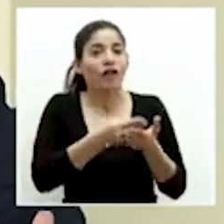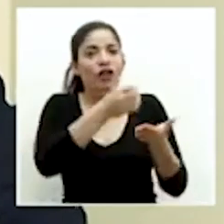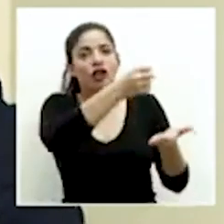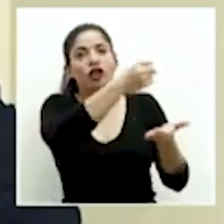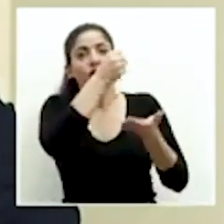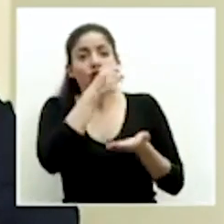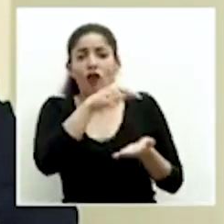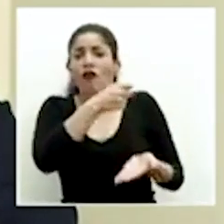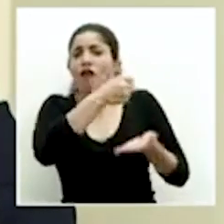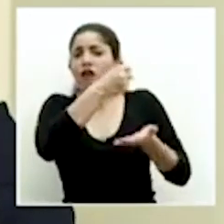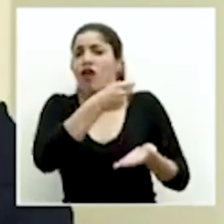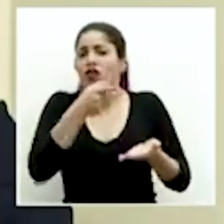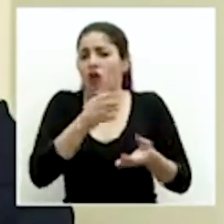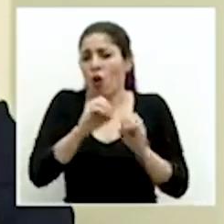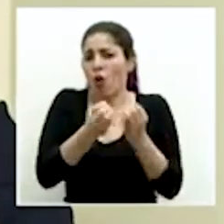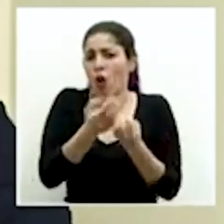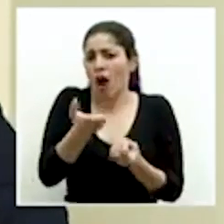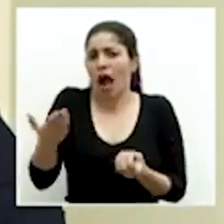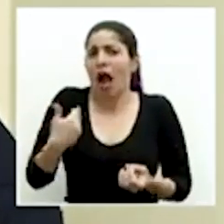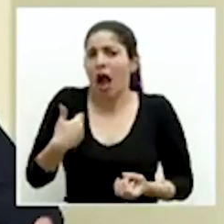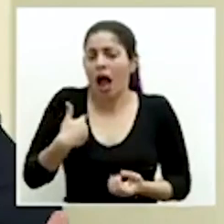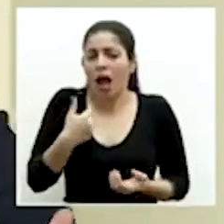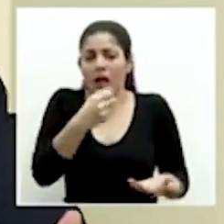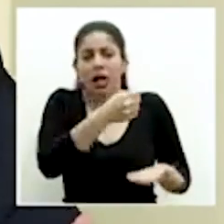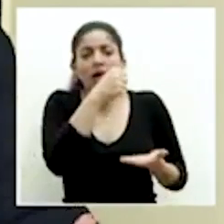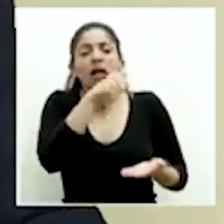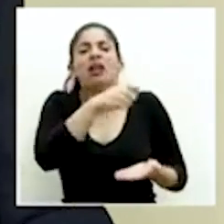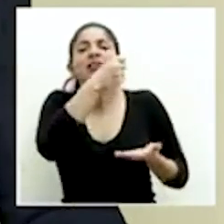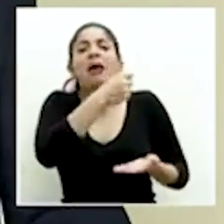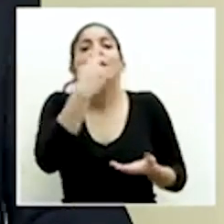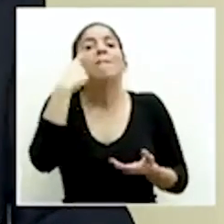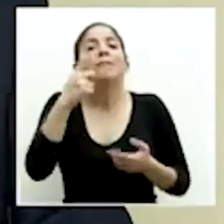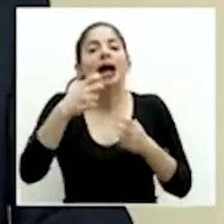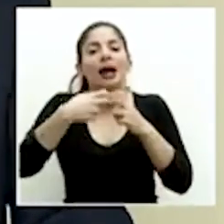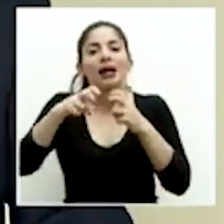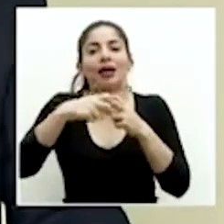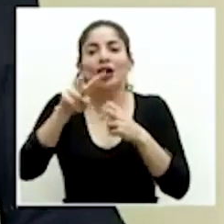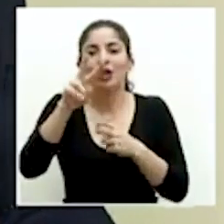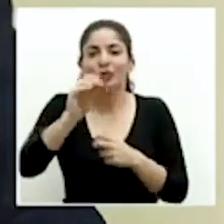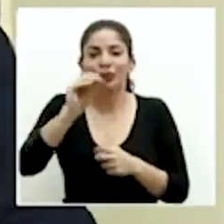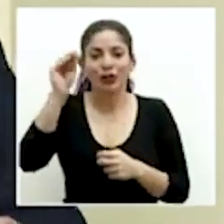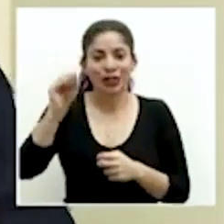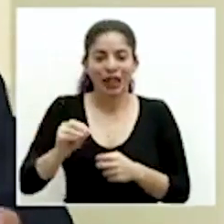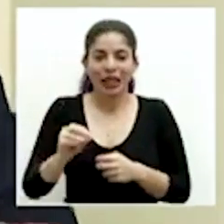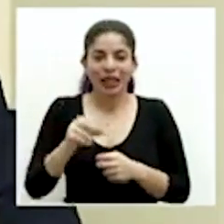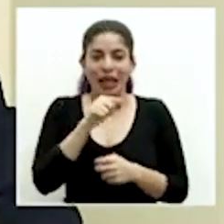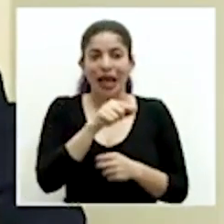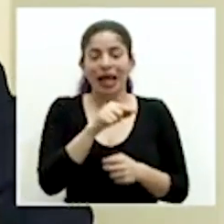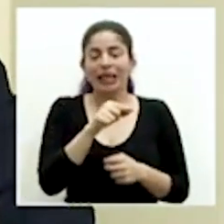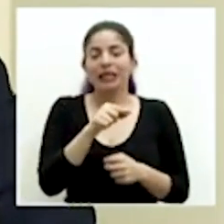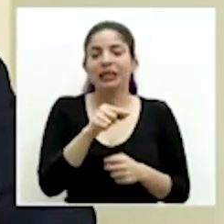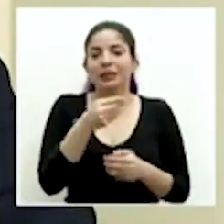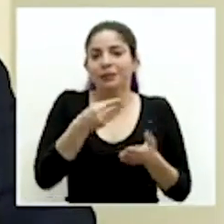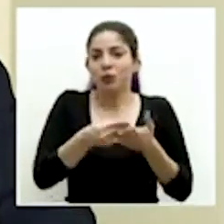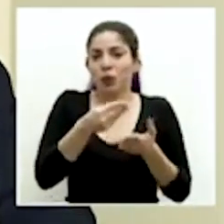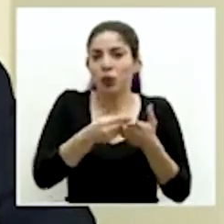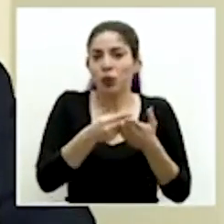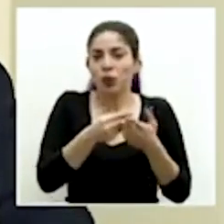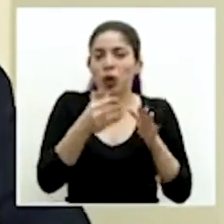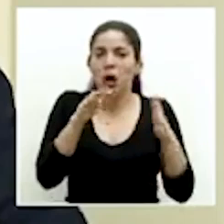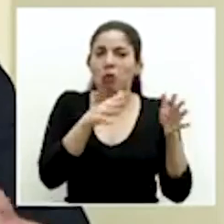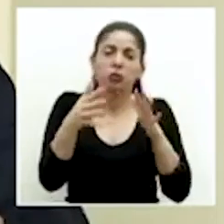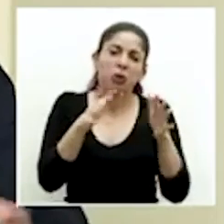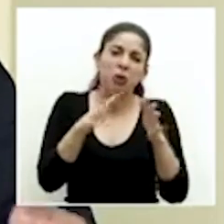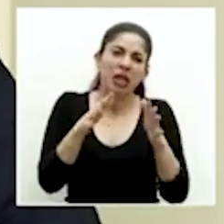que hoy ya disponen las organizaciones correspondientes a los fondos por girar del 2%, que es una cantidad que puede